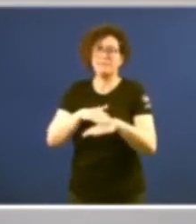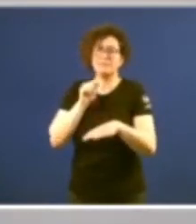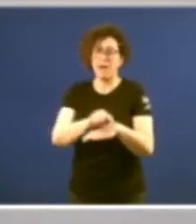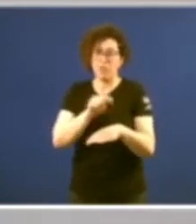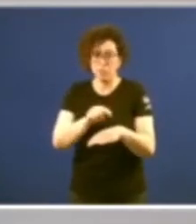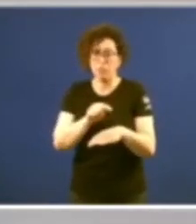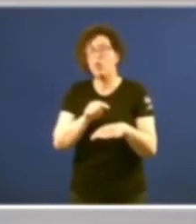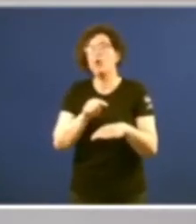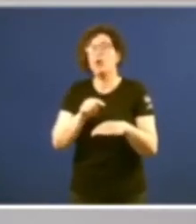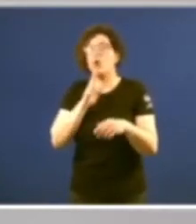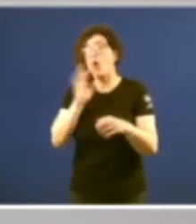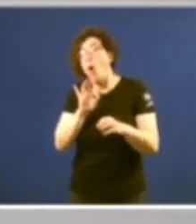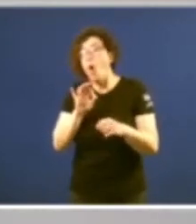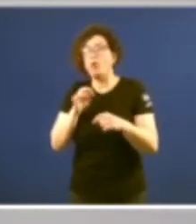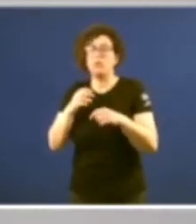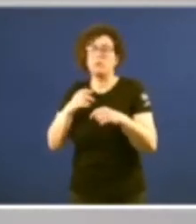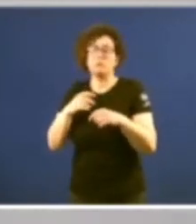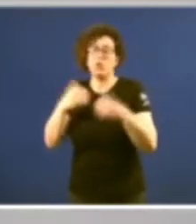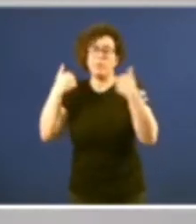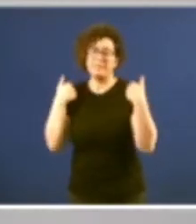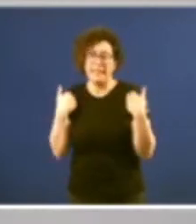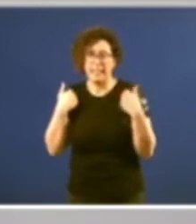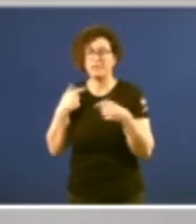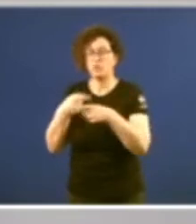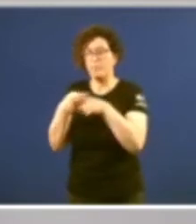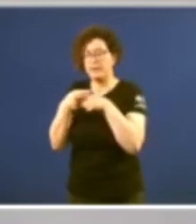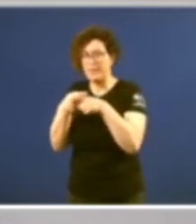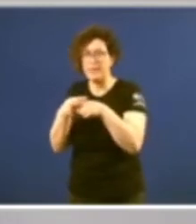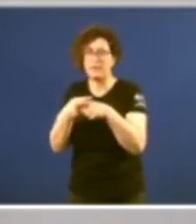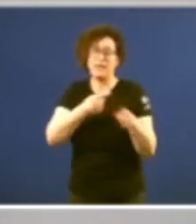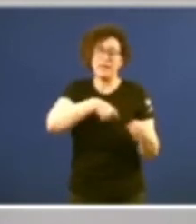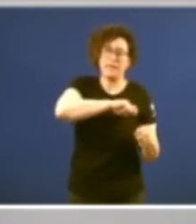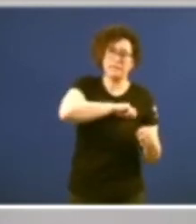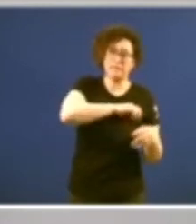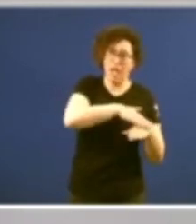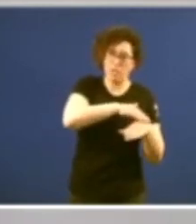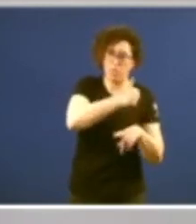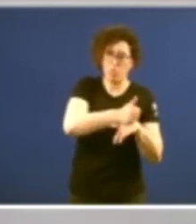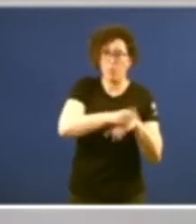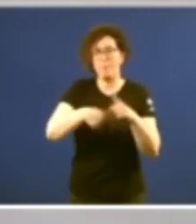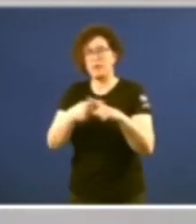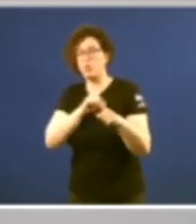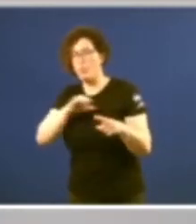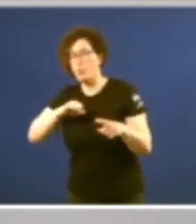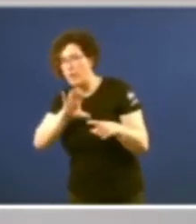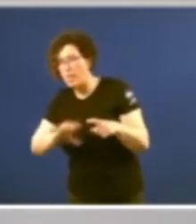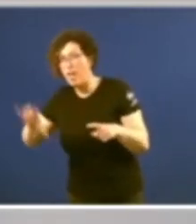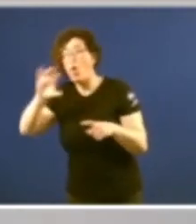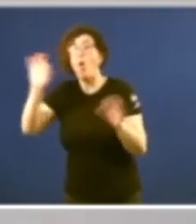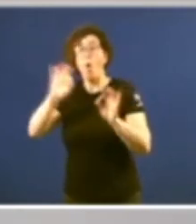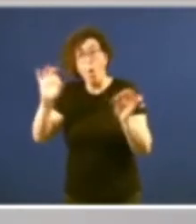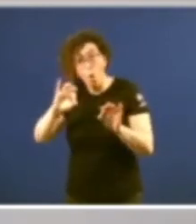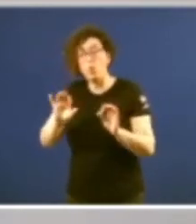competencias compartidas, el Estado-comunidad autónoma, competencia exclusiva de la comunidad autónoma.